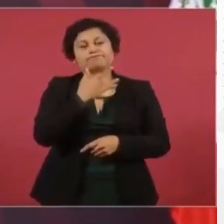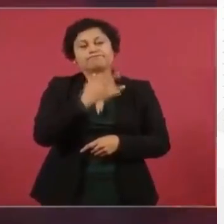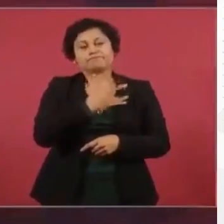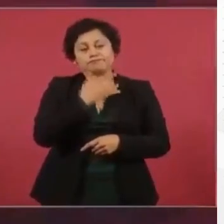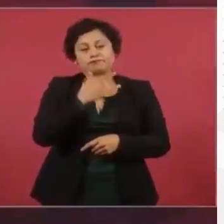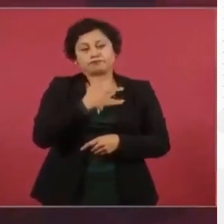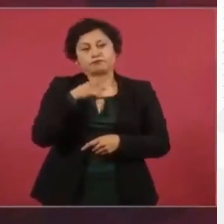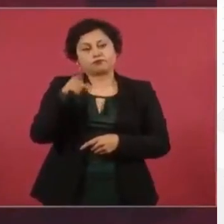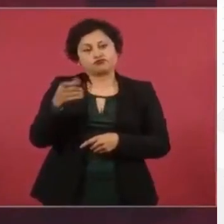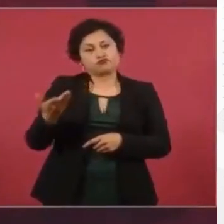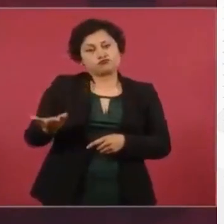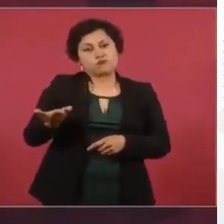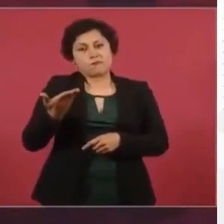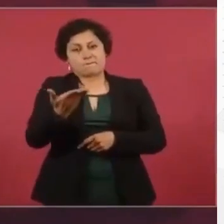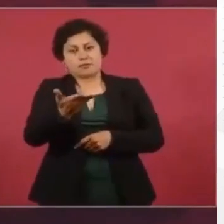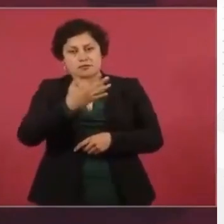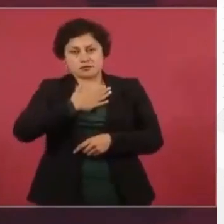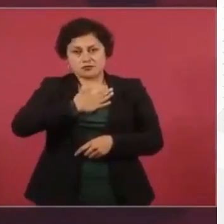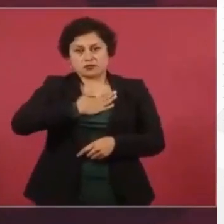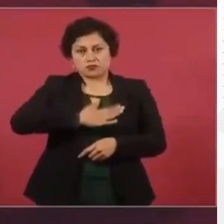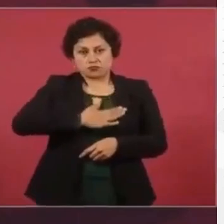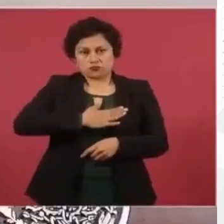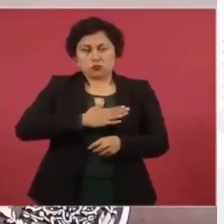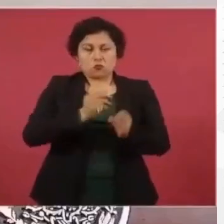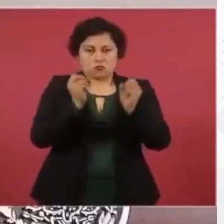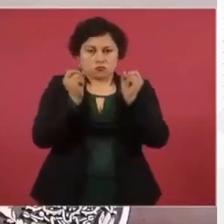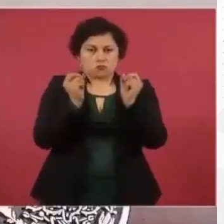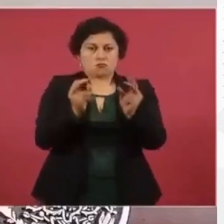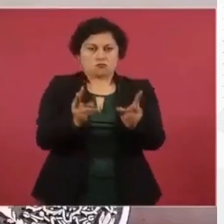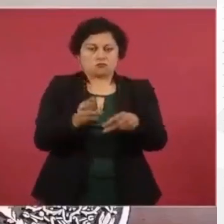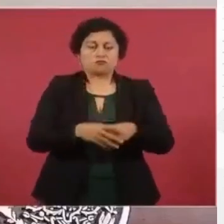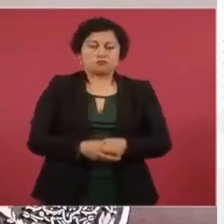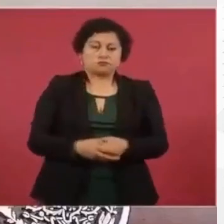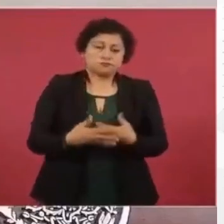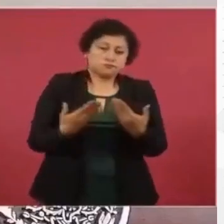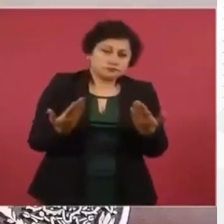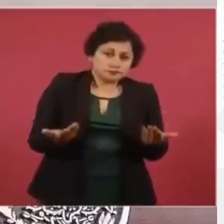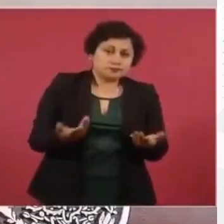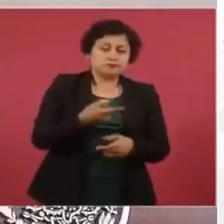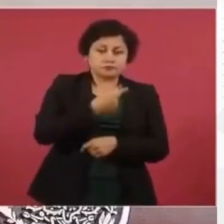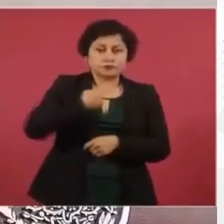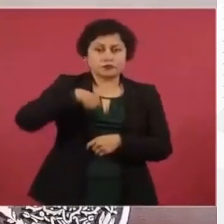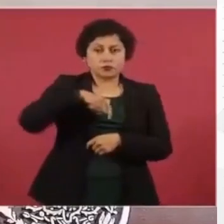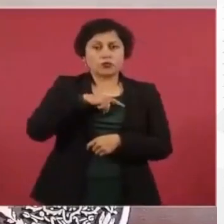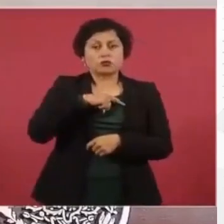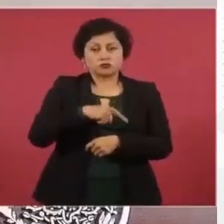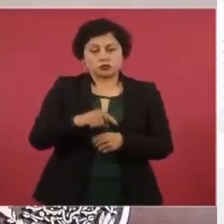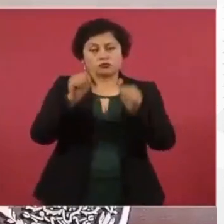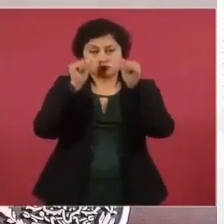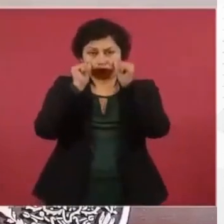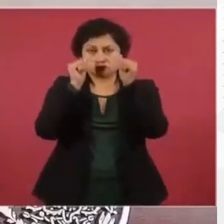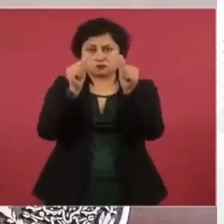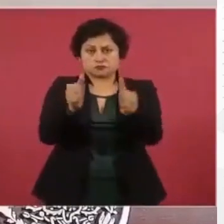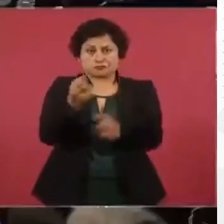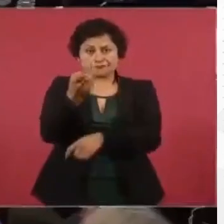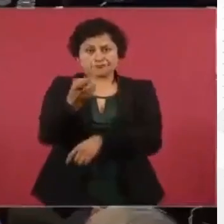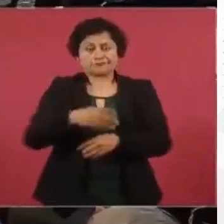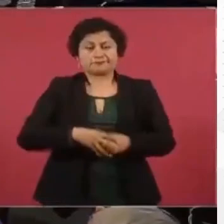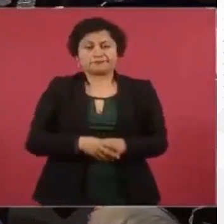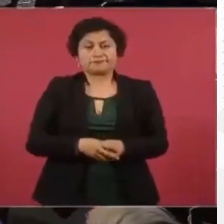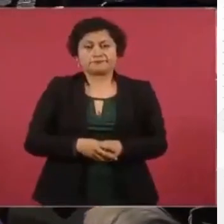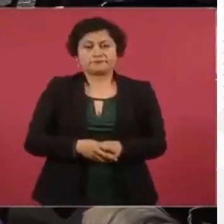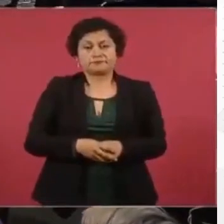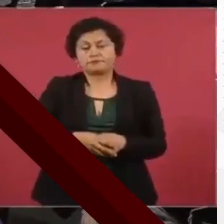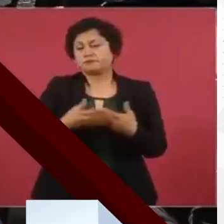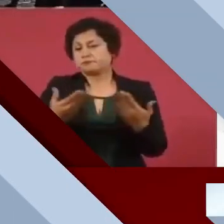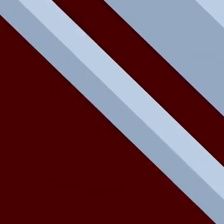demandando en cuanto a justicia y vamos a atenderlo y vamos